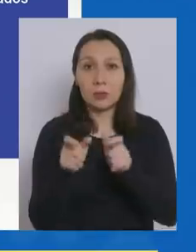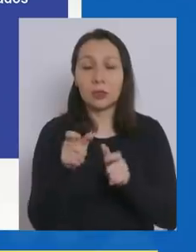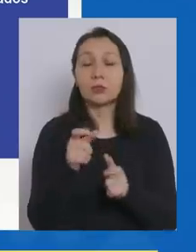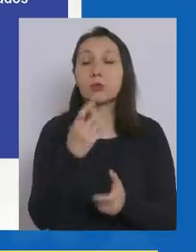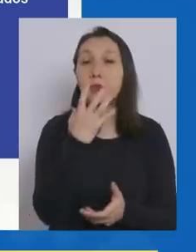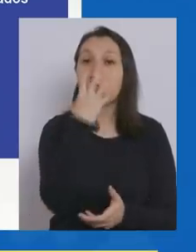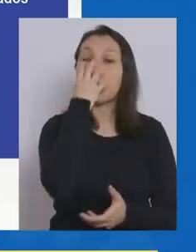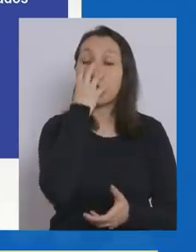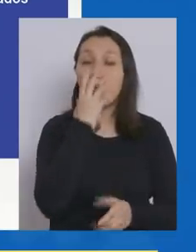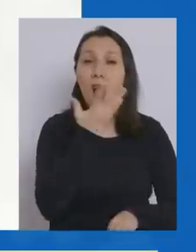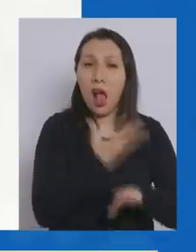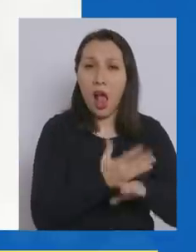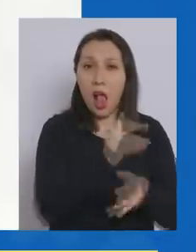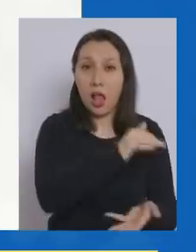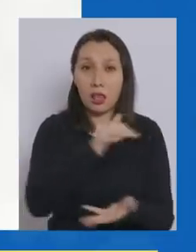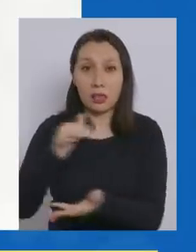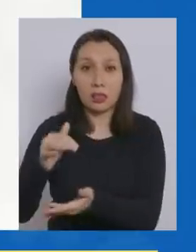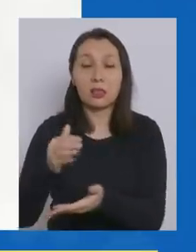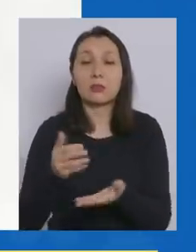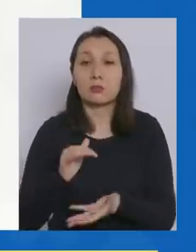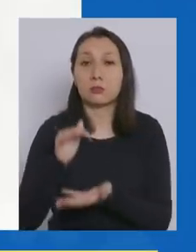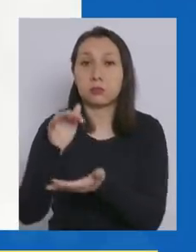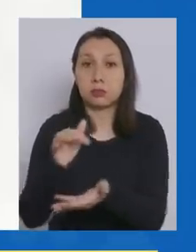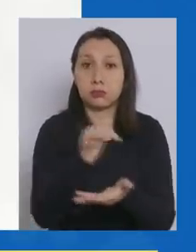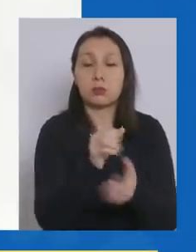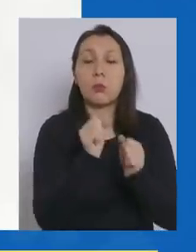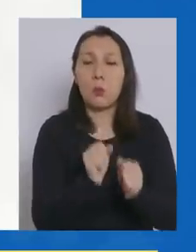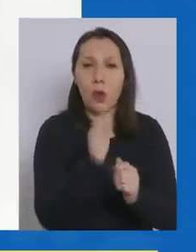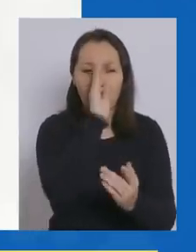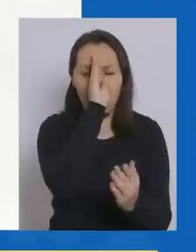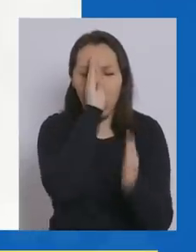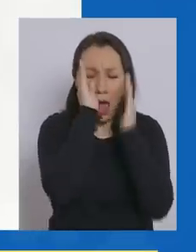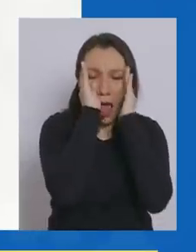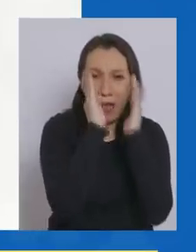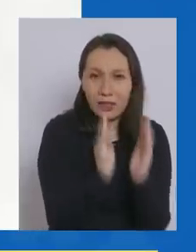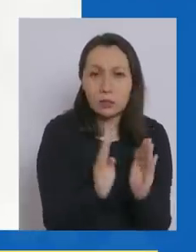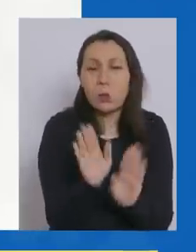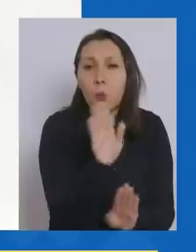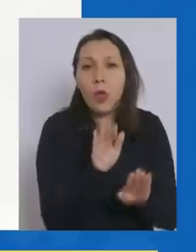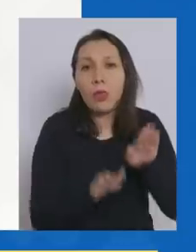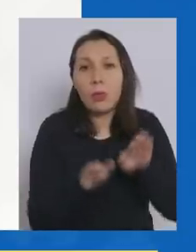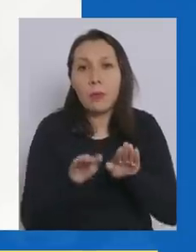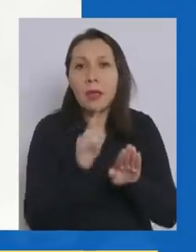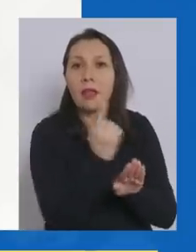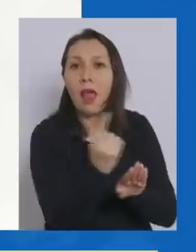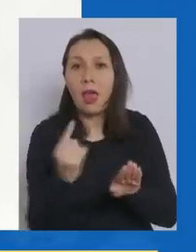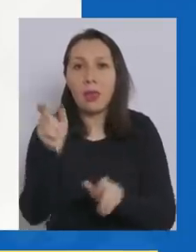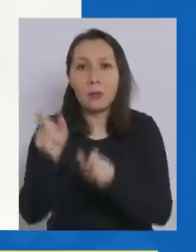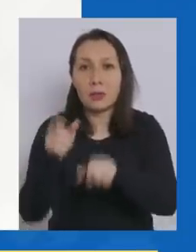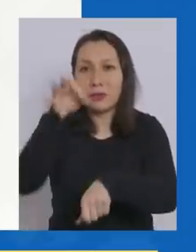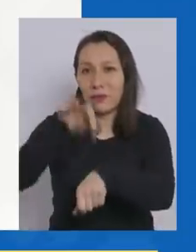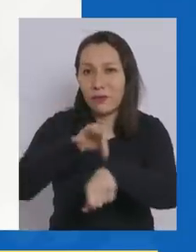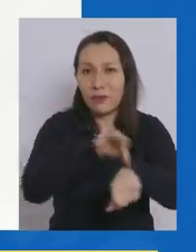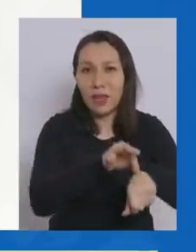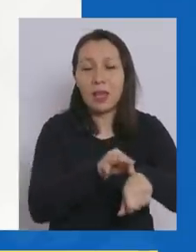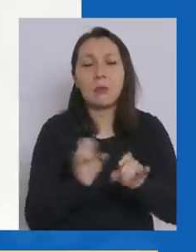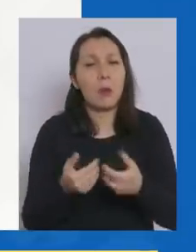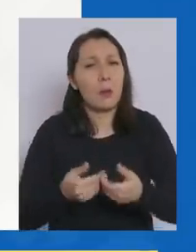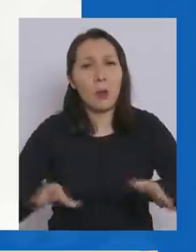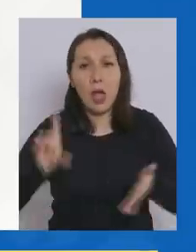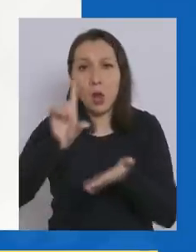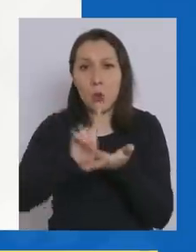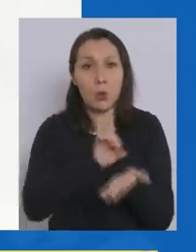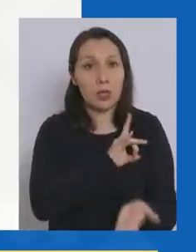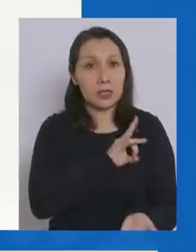ventiladores mecánicos disponibles para poder atender según el cuidado que necesita cada una de las personas en cualquier